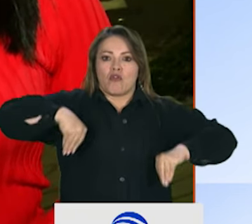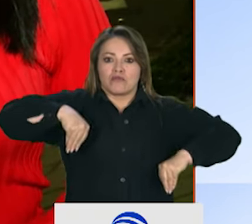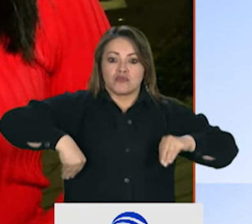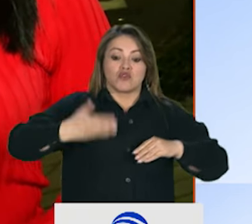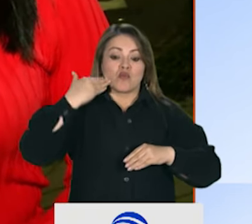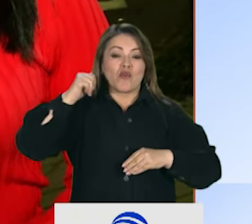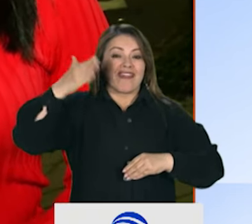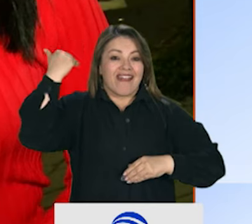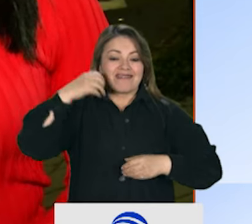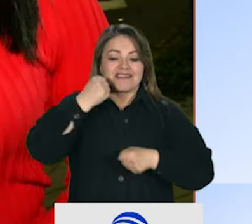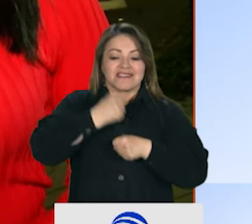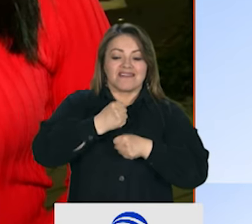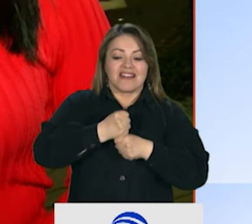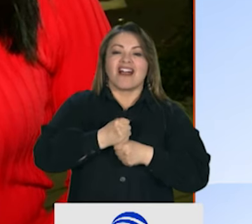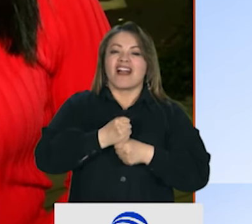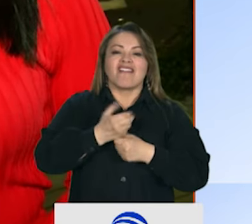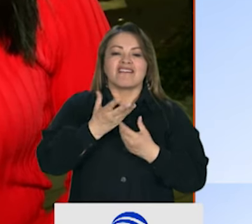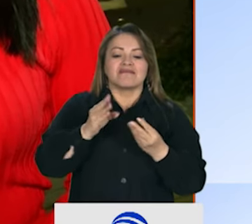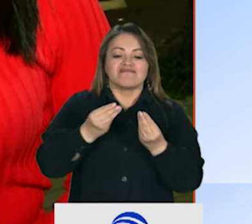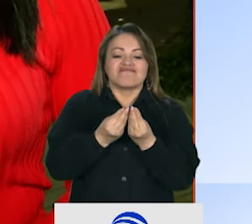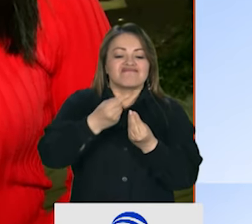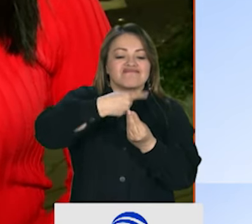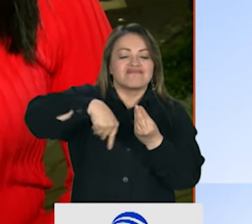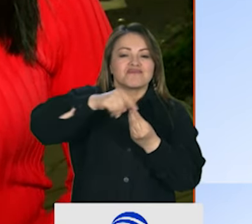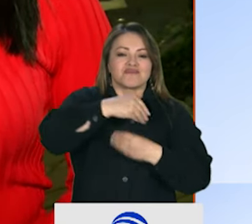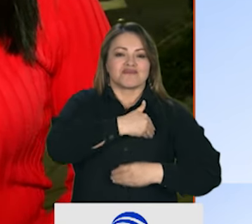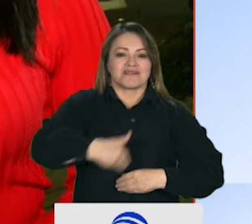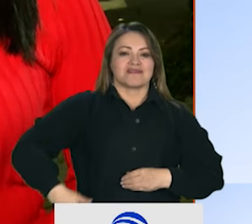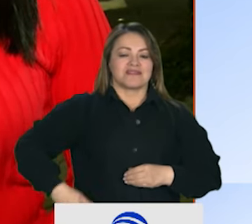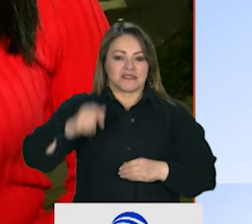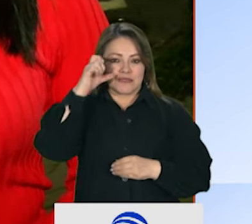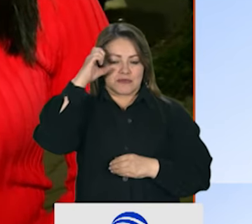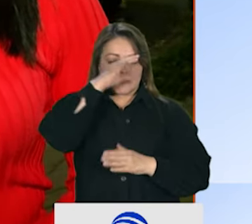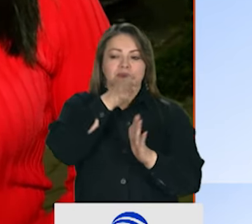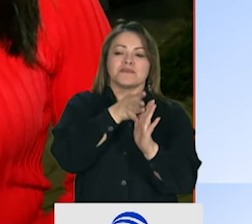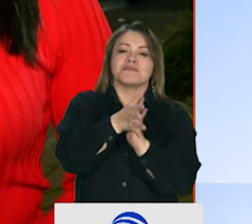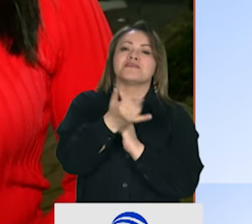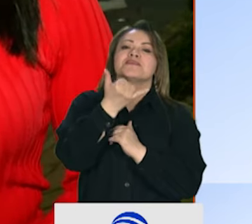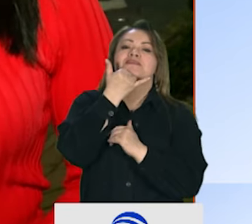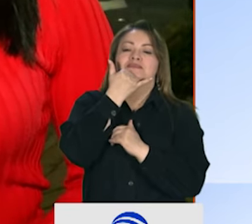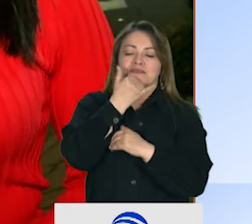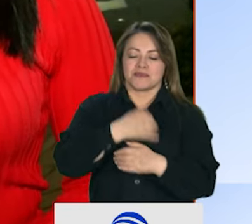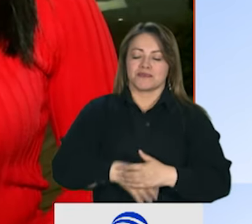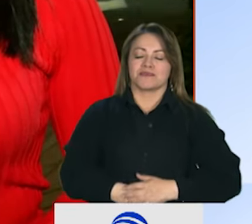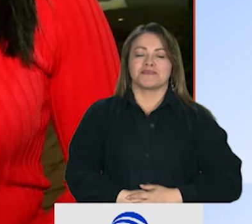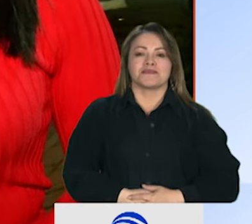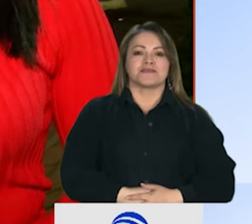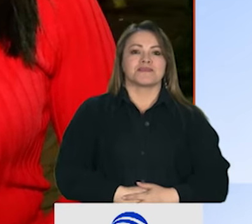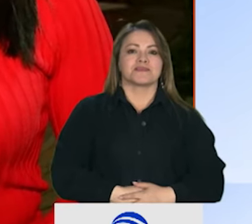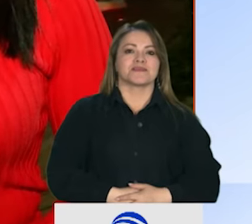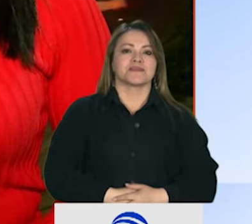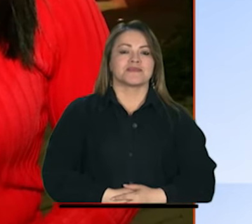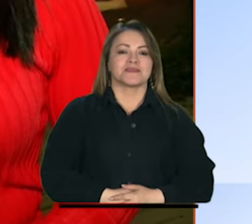Nacional para la Gestión del Riesgo de Desastres. Jimena Villarreal nos cuenta más de lo que pasó en esta audiencia. Jimena.